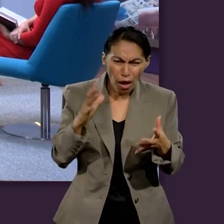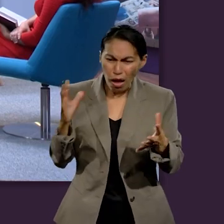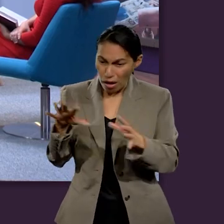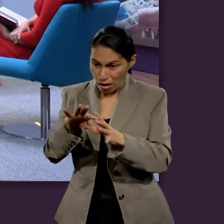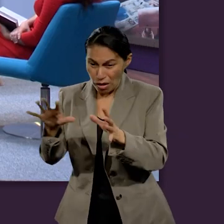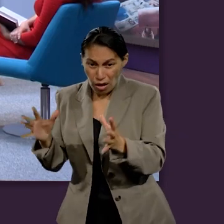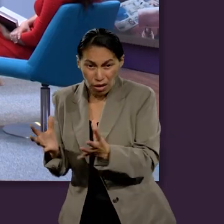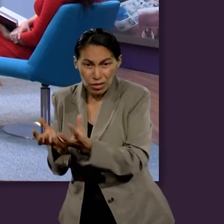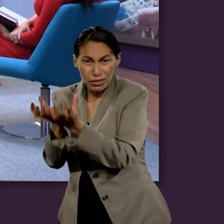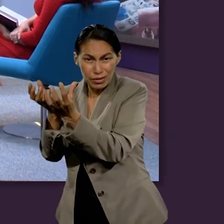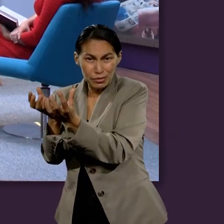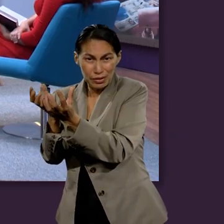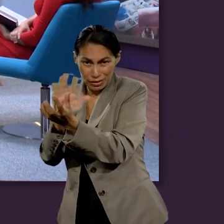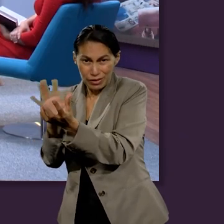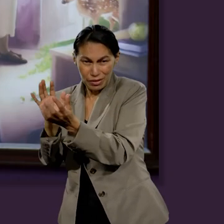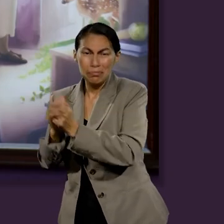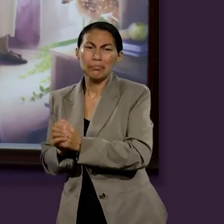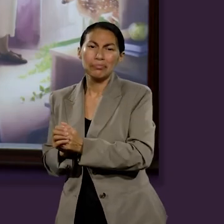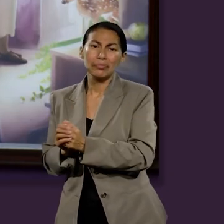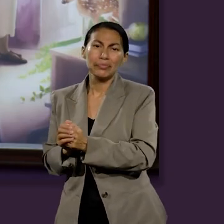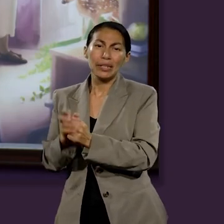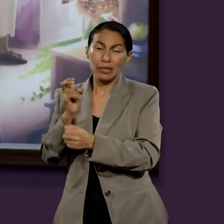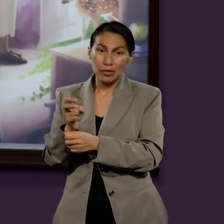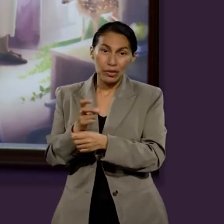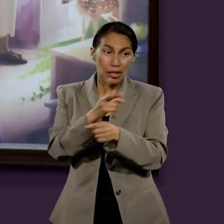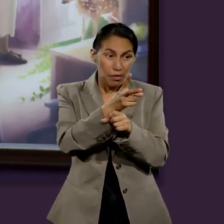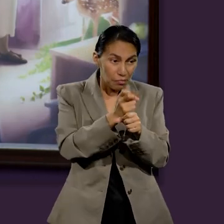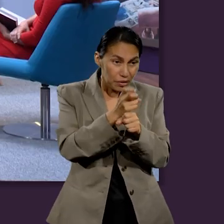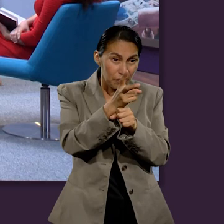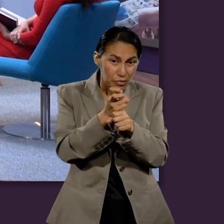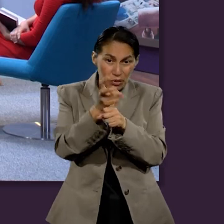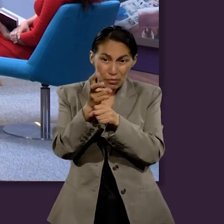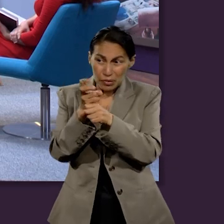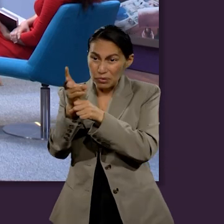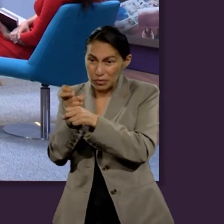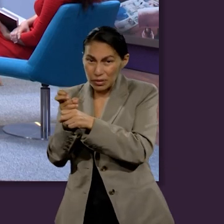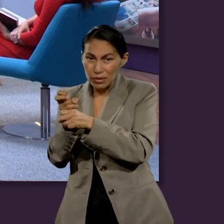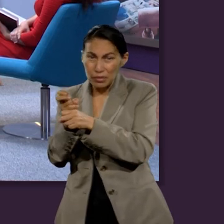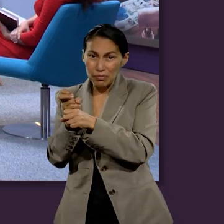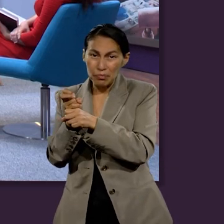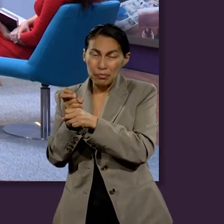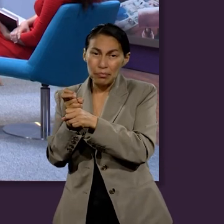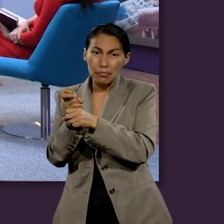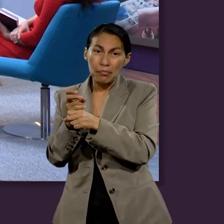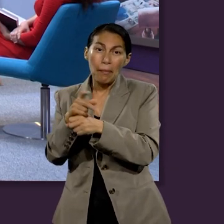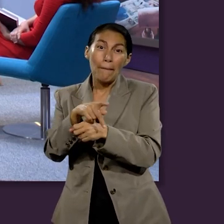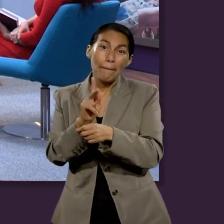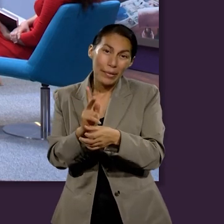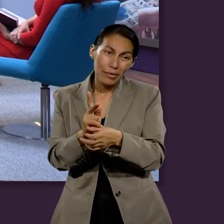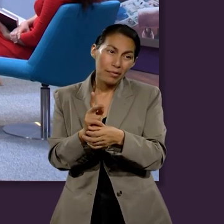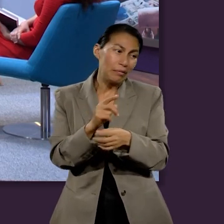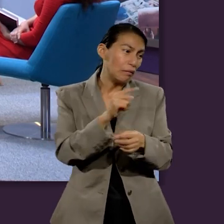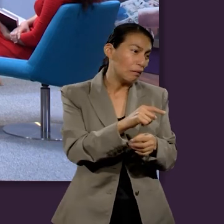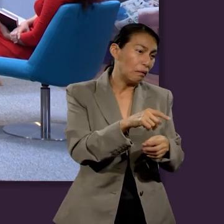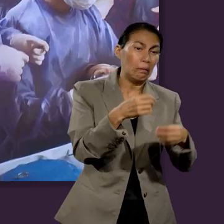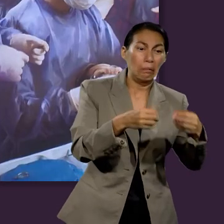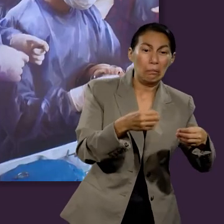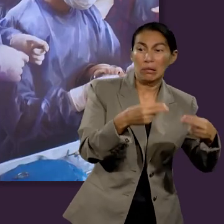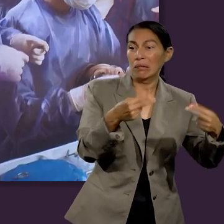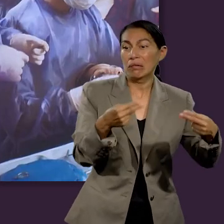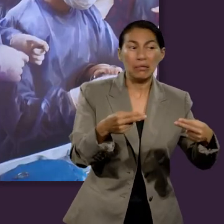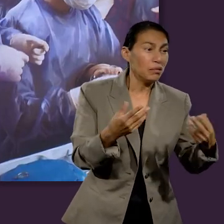momento en el que ya estamos redimidos y todo ha terminado y que está invitando a las personas a venir.